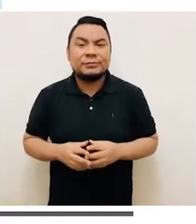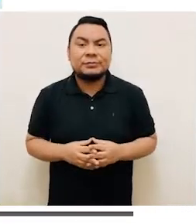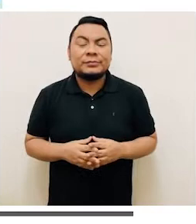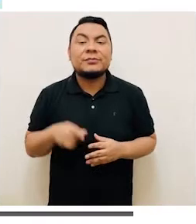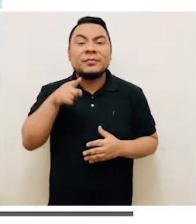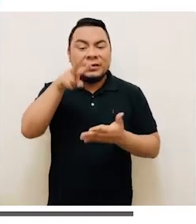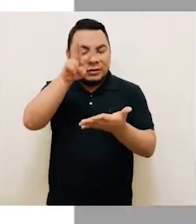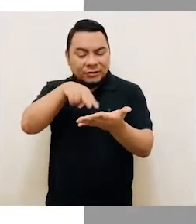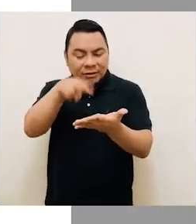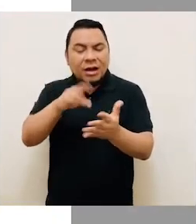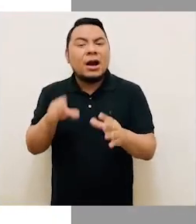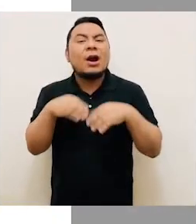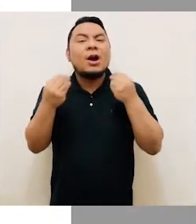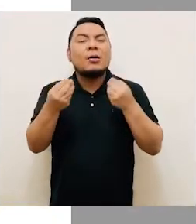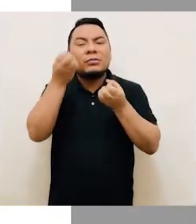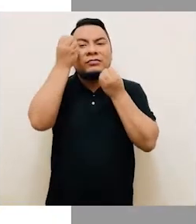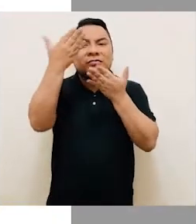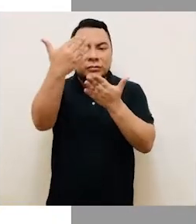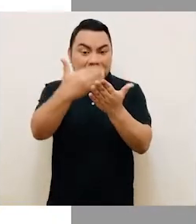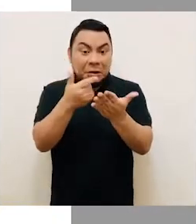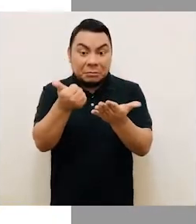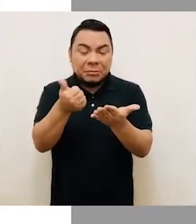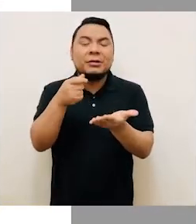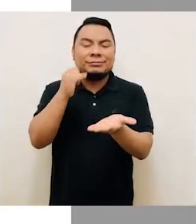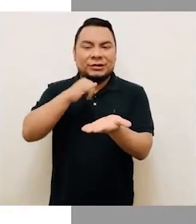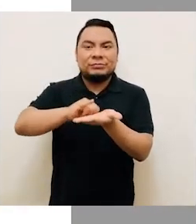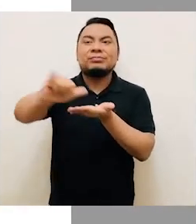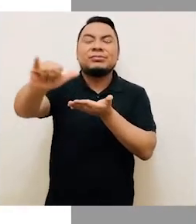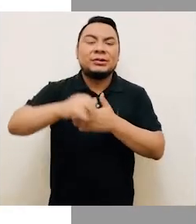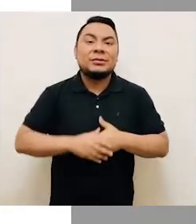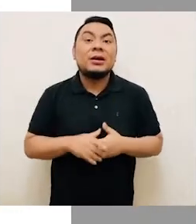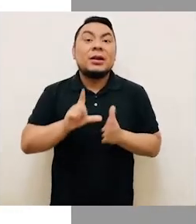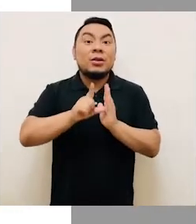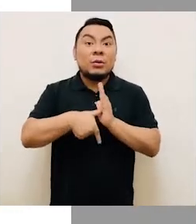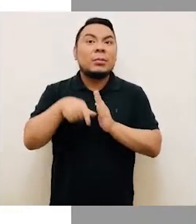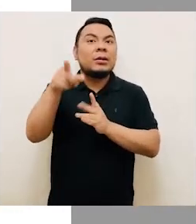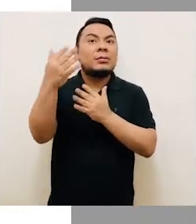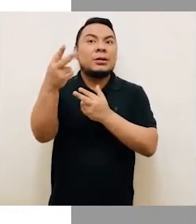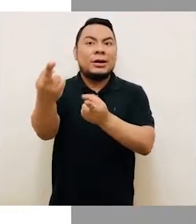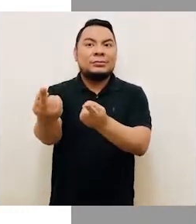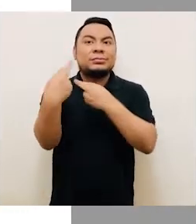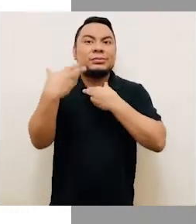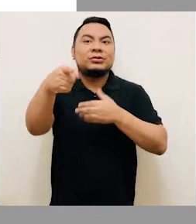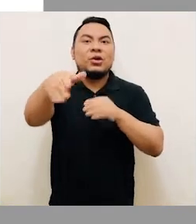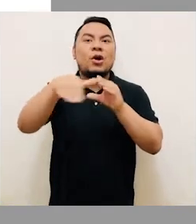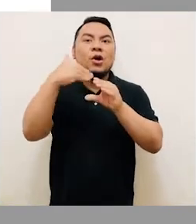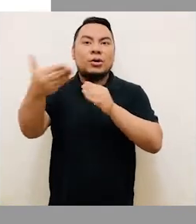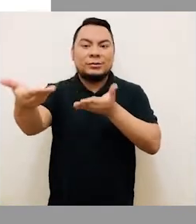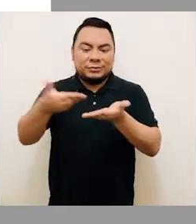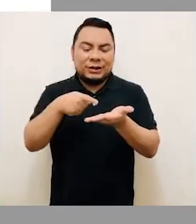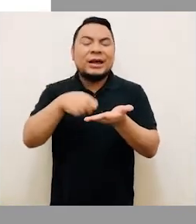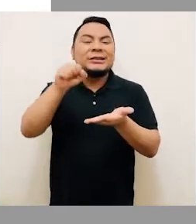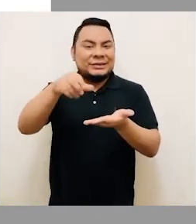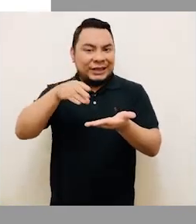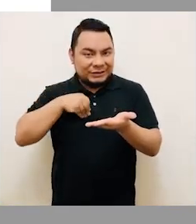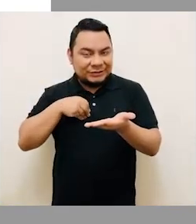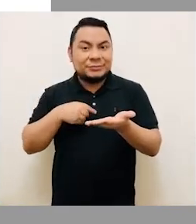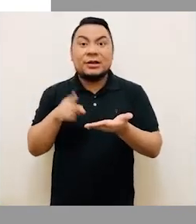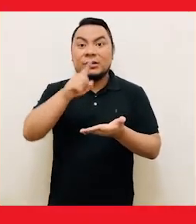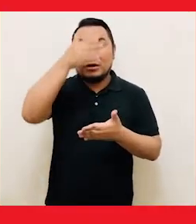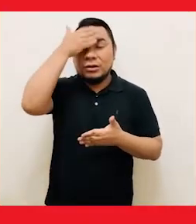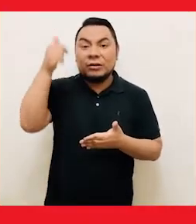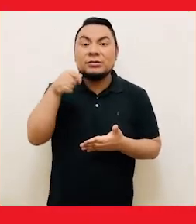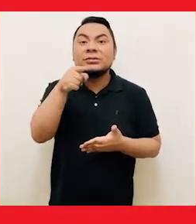datos. Revisa cómo quedarán tus datos y confirma. Recibirás un mensaje de confirmación en tu correo electrónico.